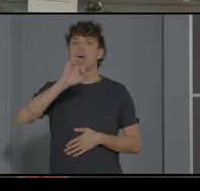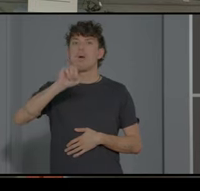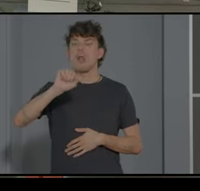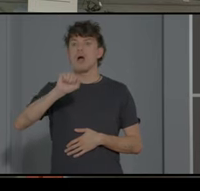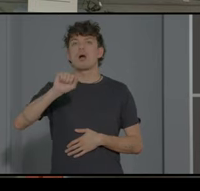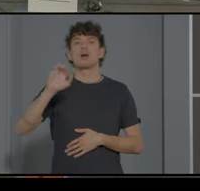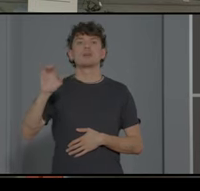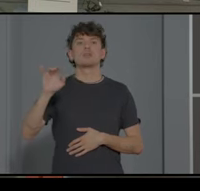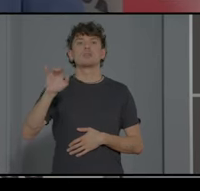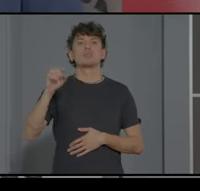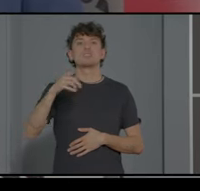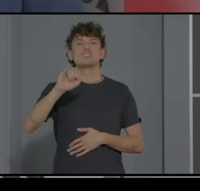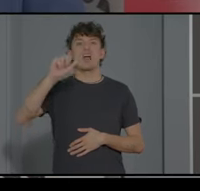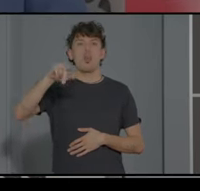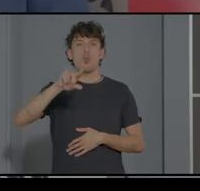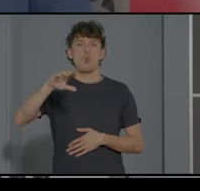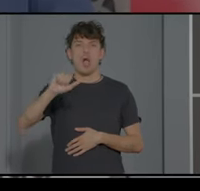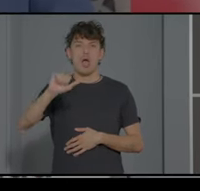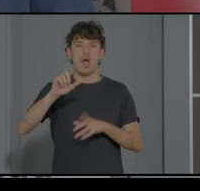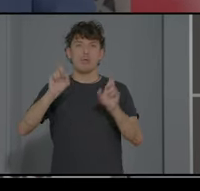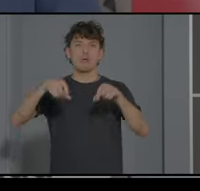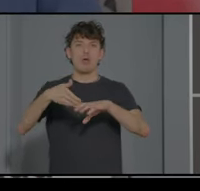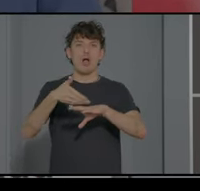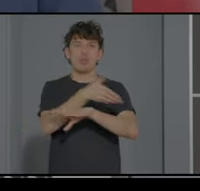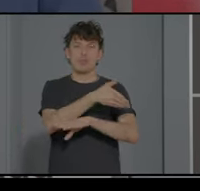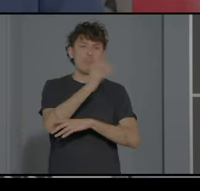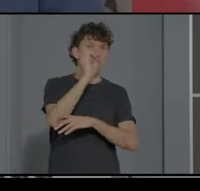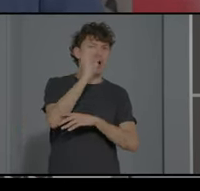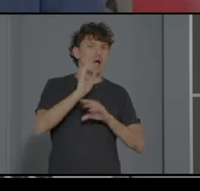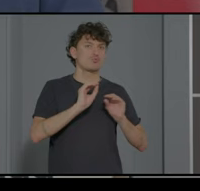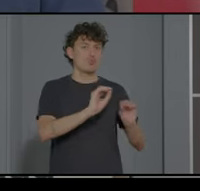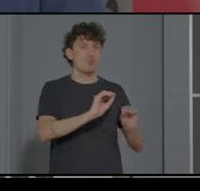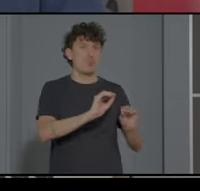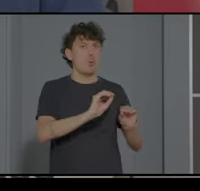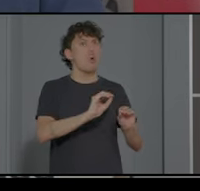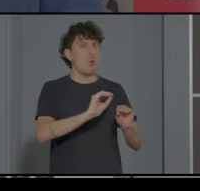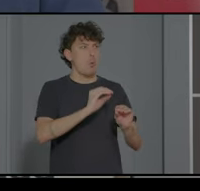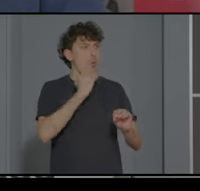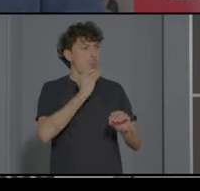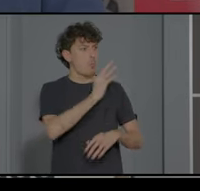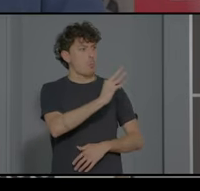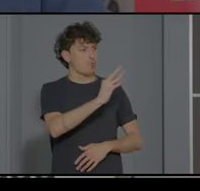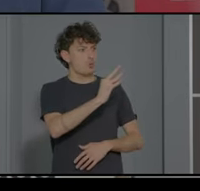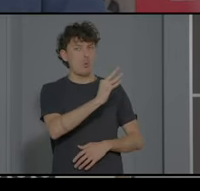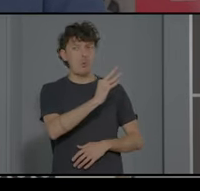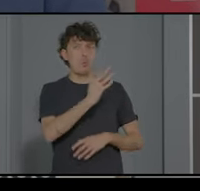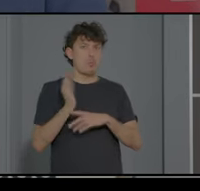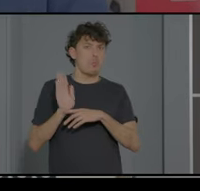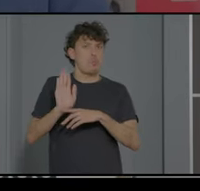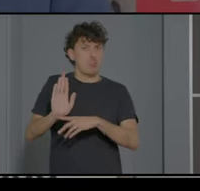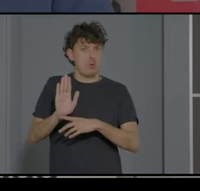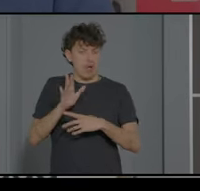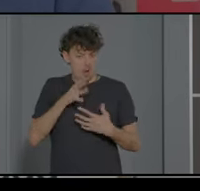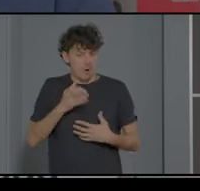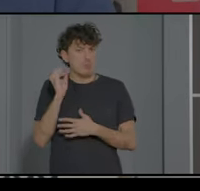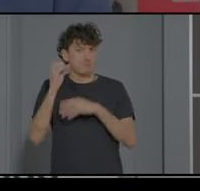anteriormente a la pausa para poder justo ilustrar algunos de los puntos que voy a hacer. Al final lo